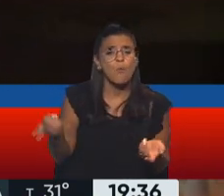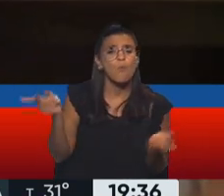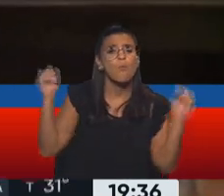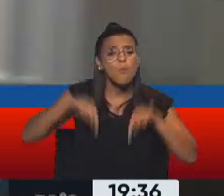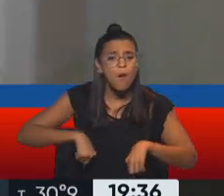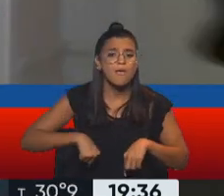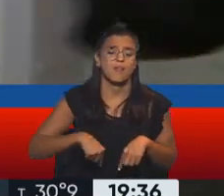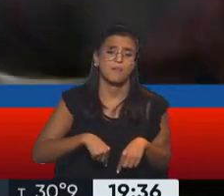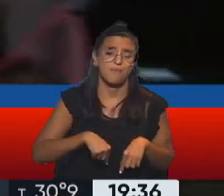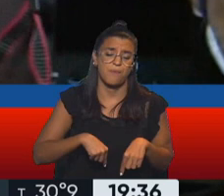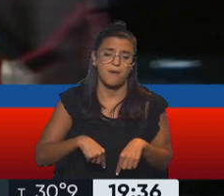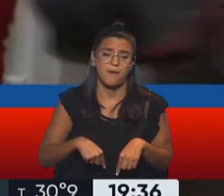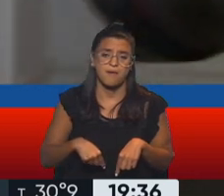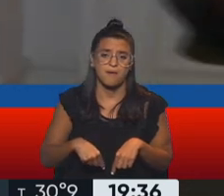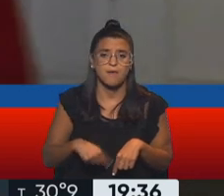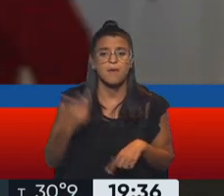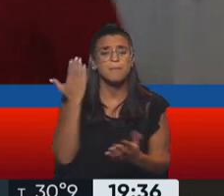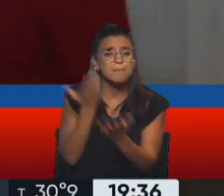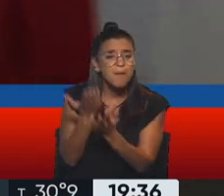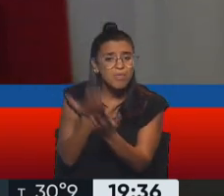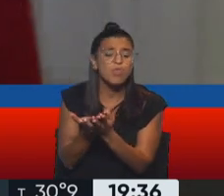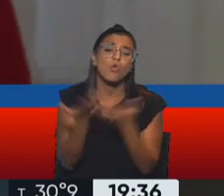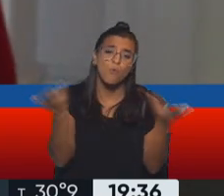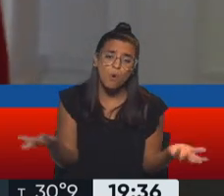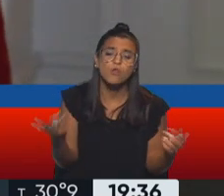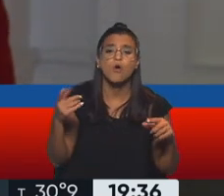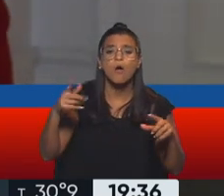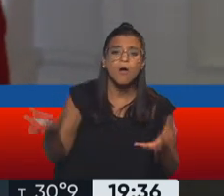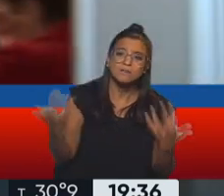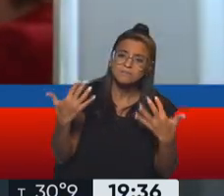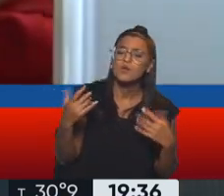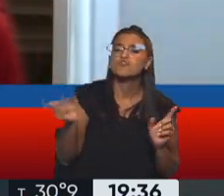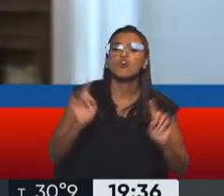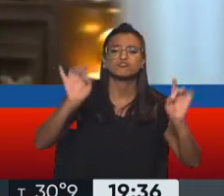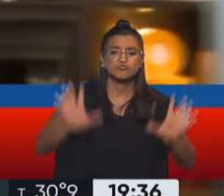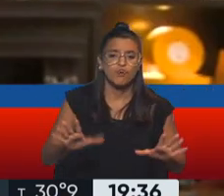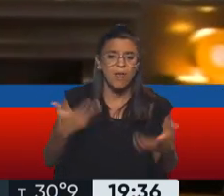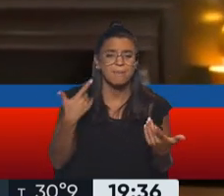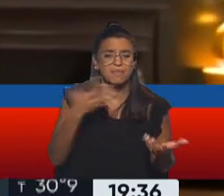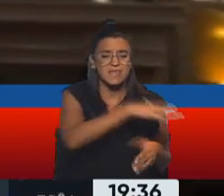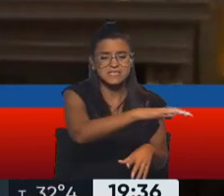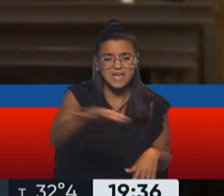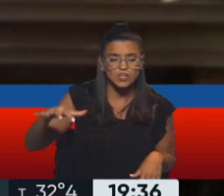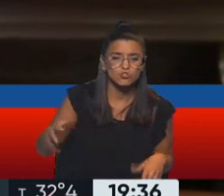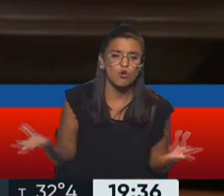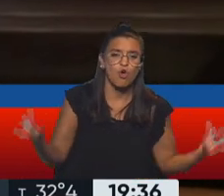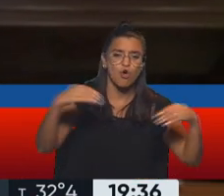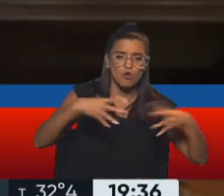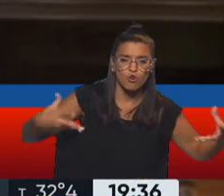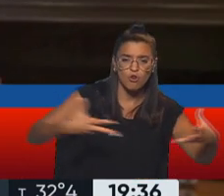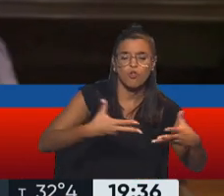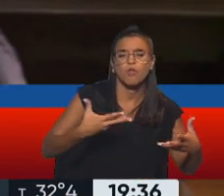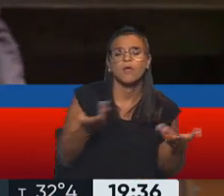ese pedido, como diciendo, bueno, un ANSED, ya no solamente en los distintos sectores que interna el gobierno, sino